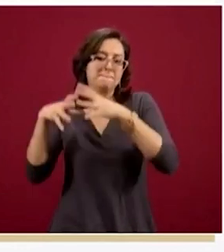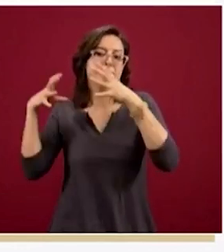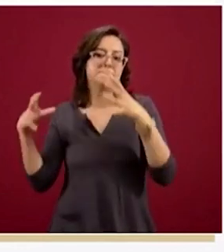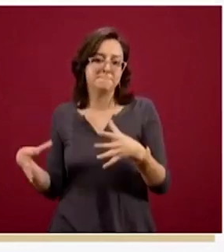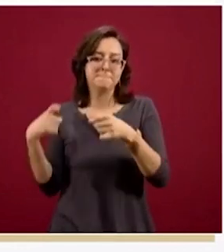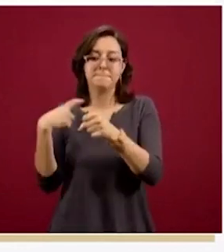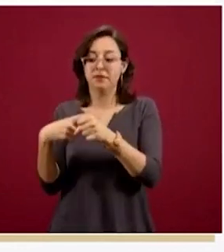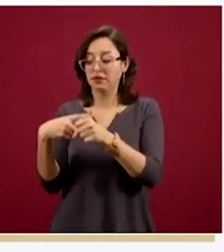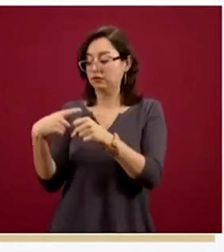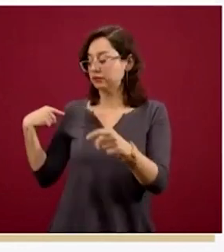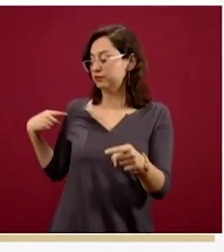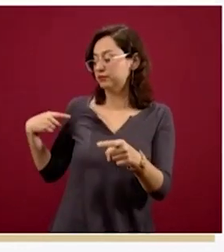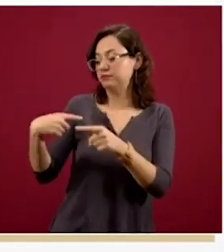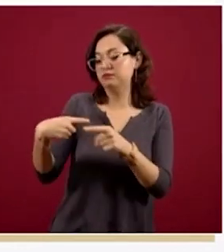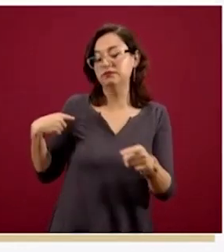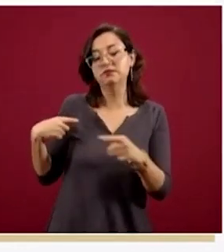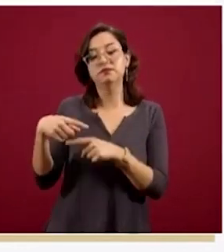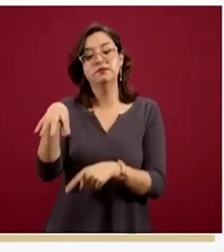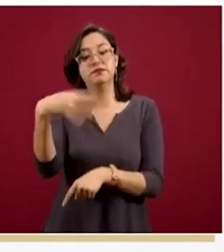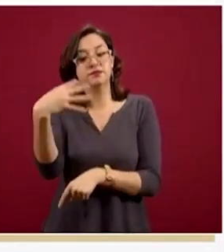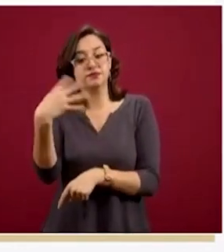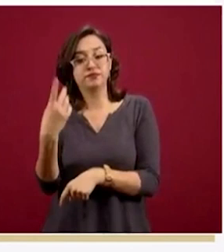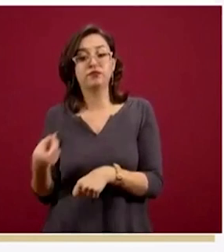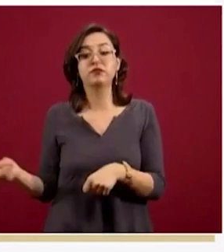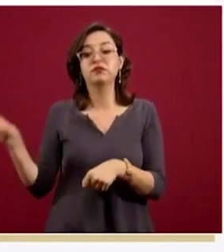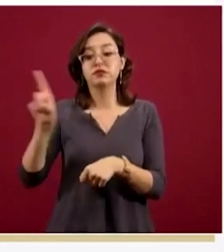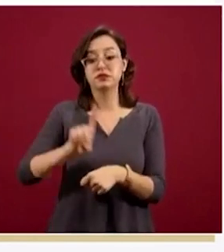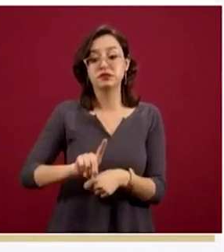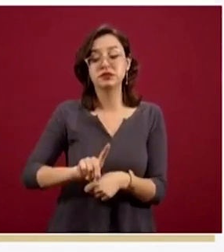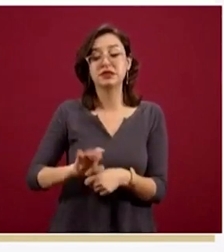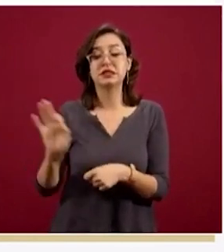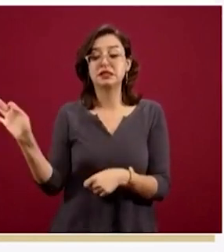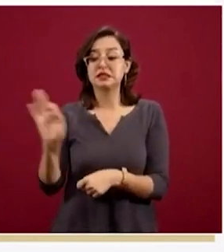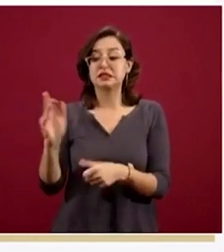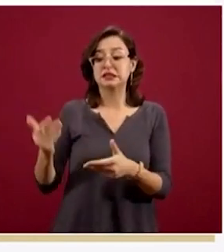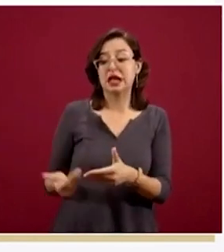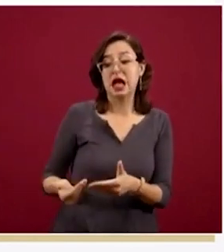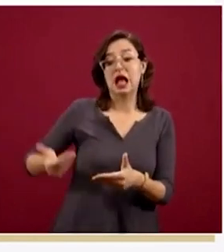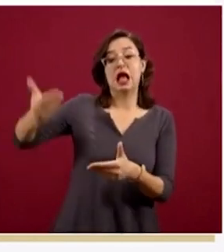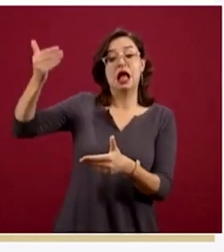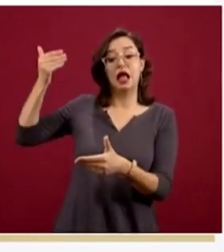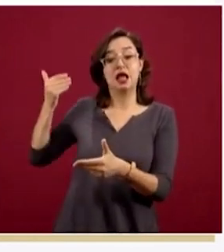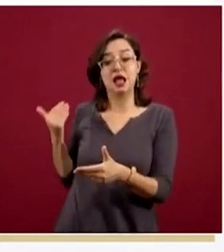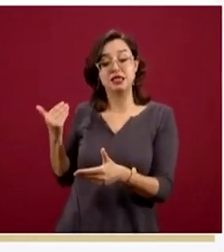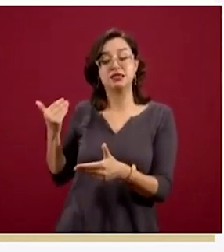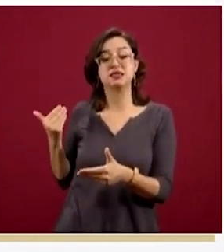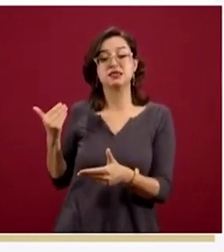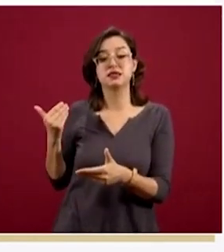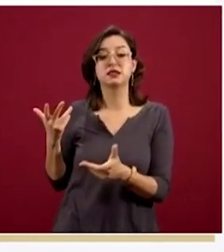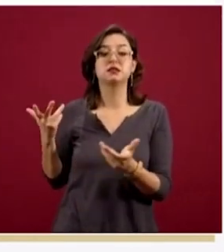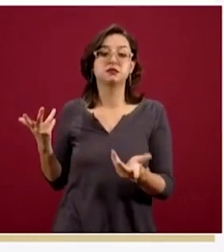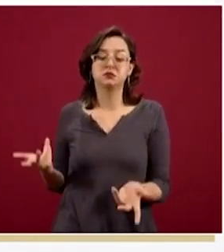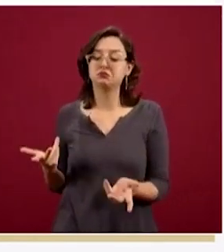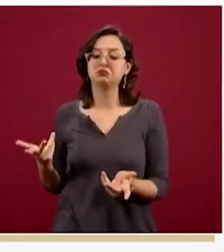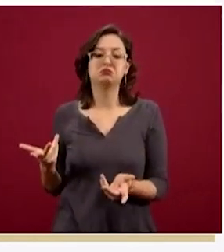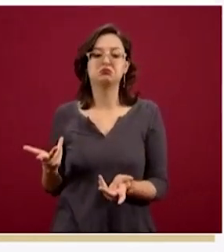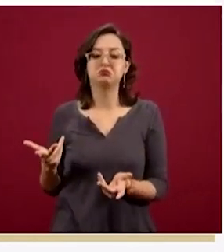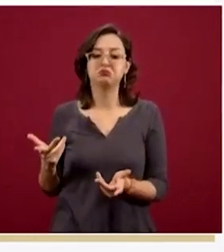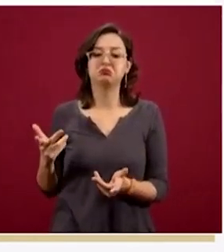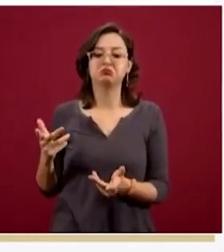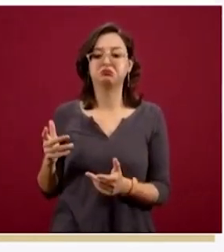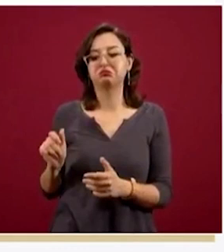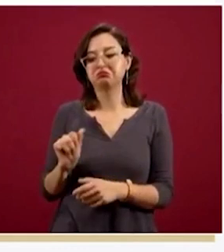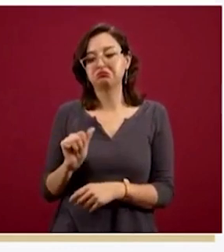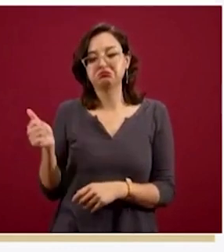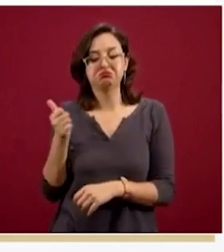carga en los últimos días, recordando que a lo mejor en días anteriores o previos a estos 14 días, eran precisamente